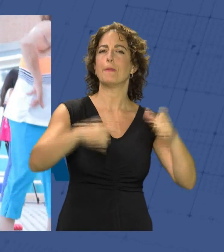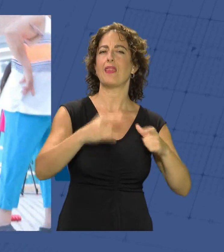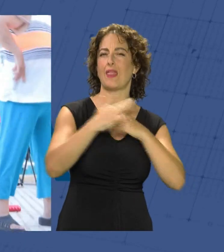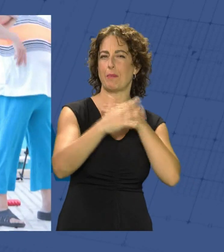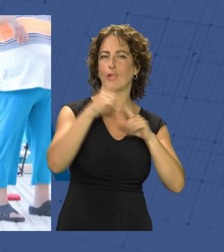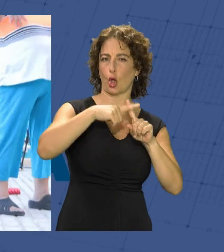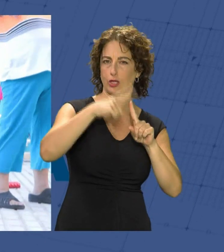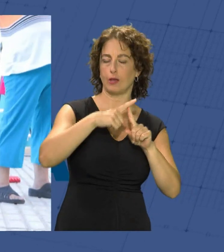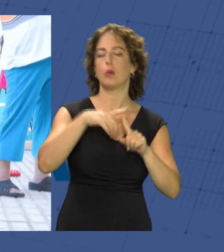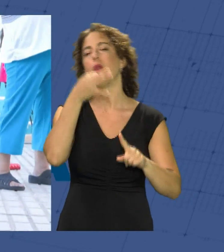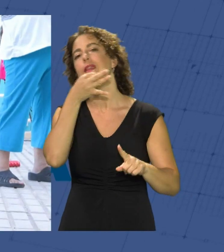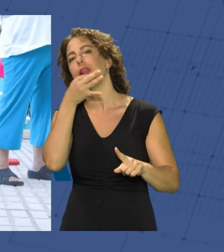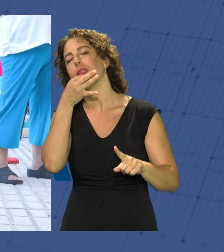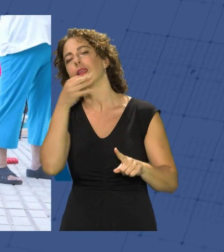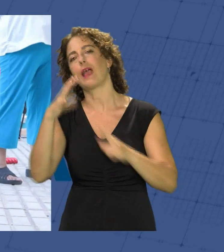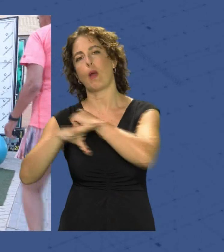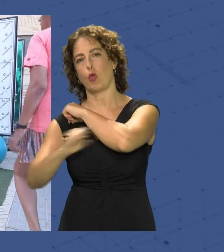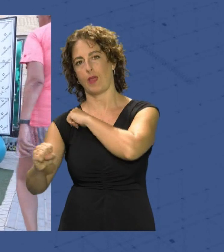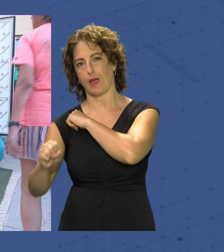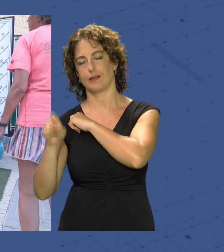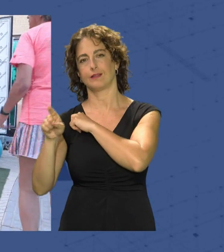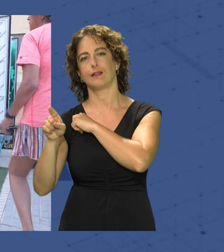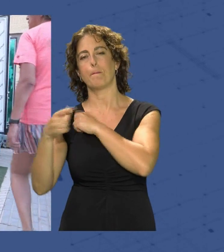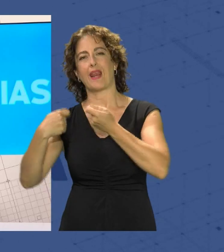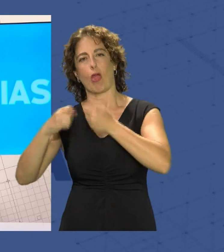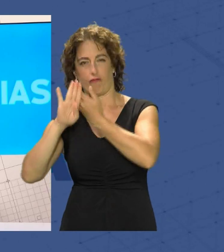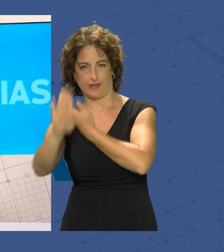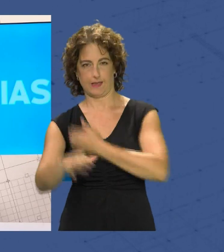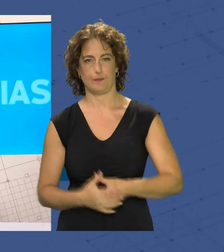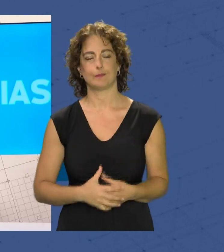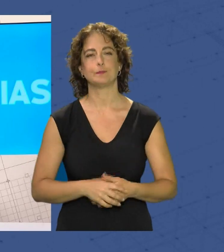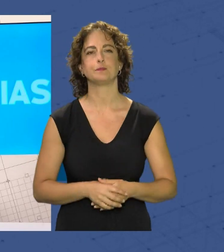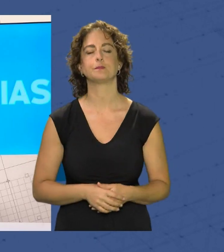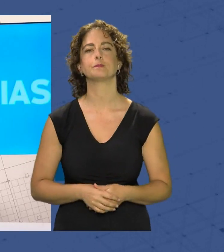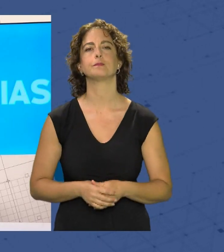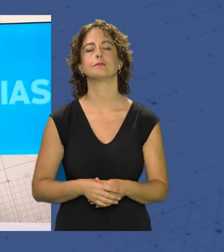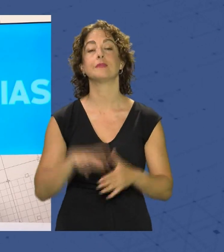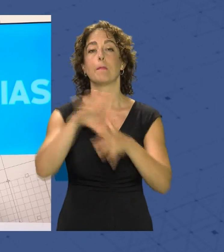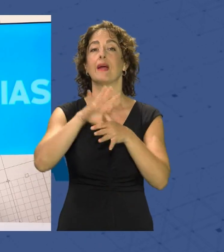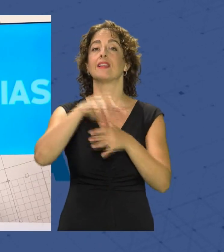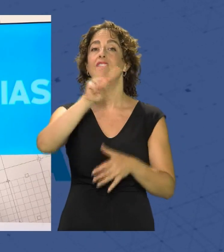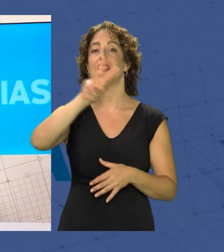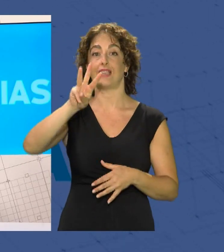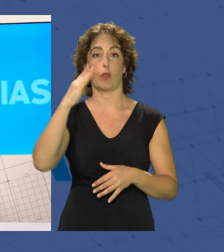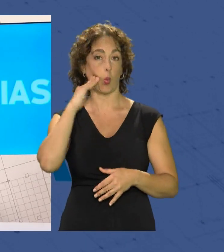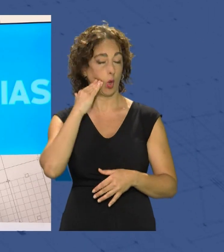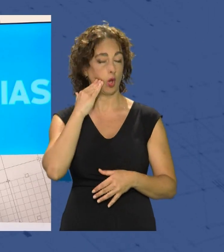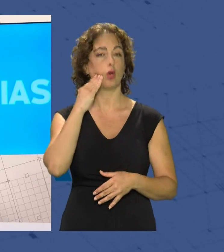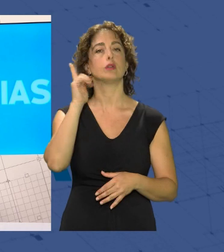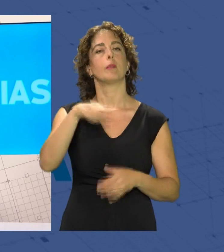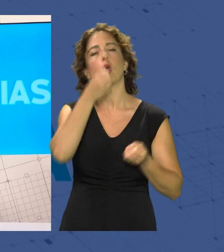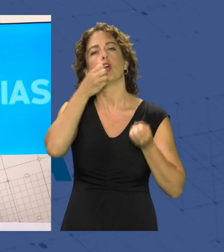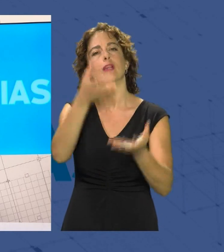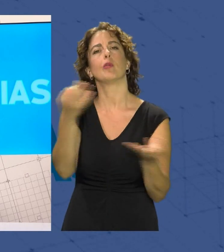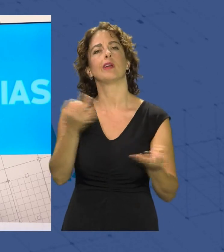Toyo y por las tardes en Cabo de Gata frente al mercado. Un martes 23 de julio en el que les contamos